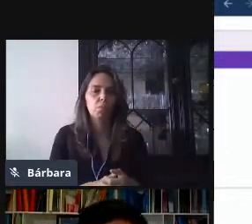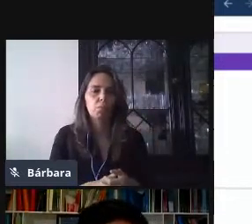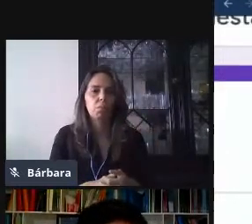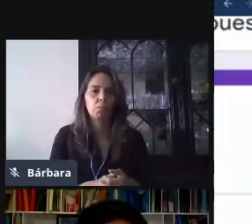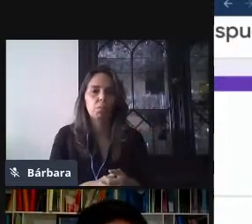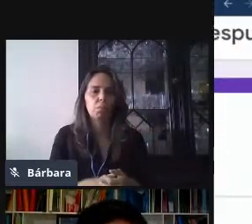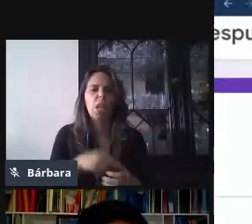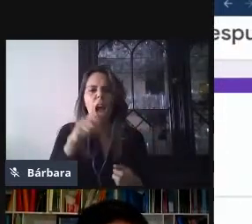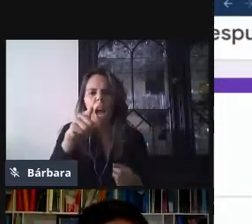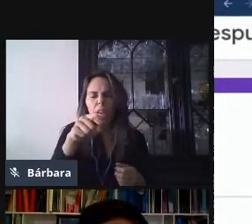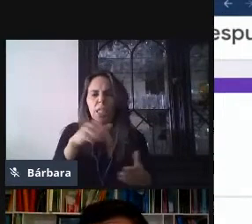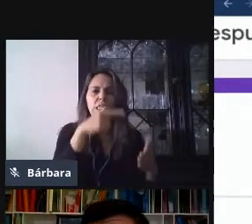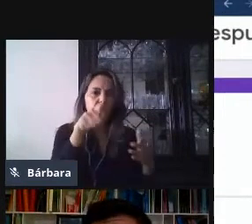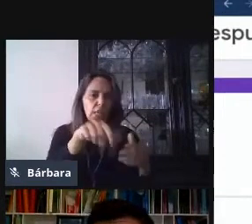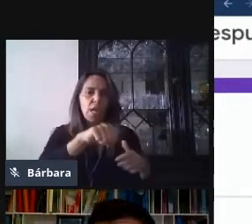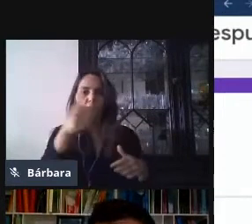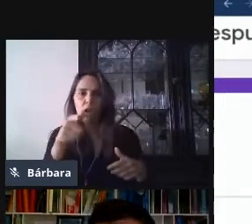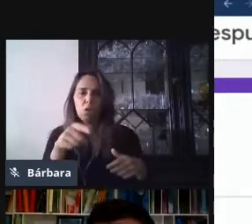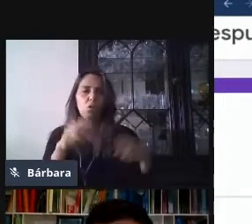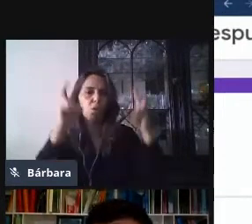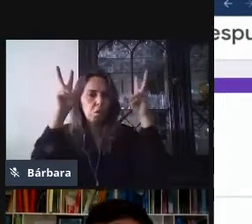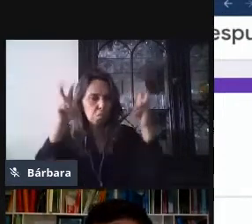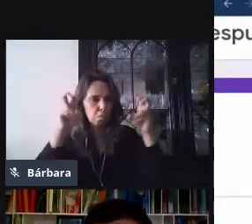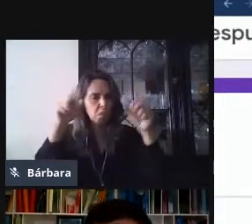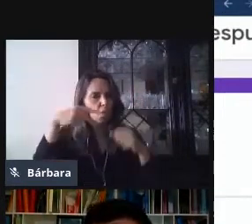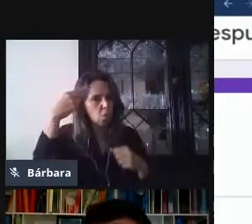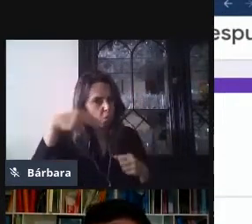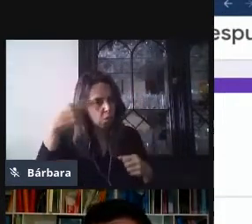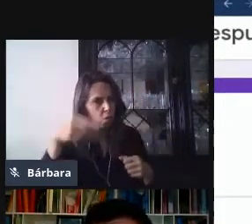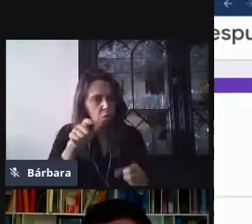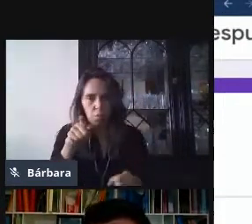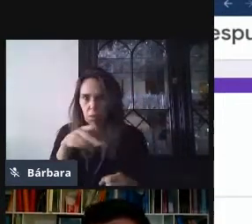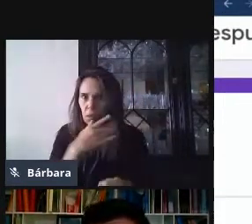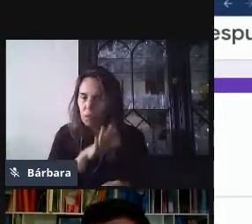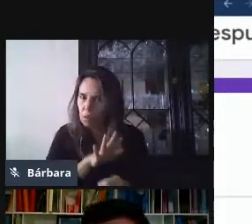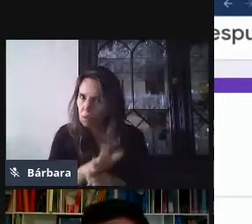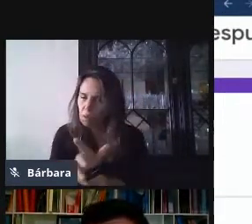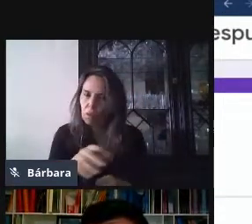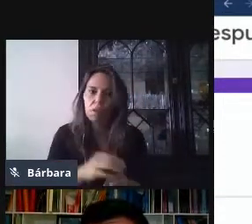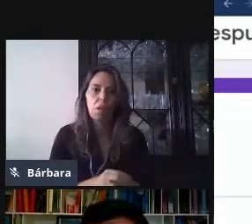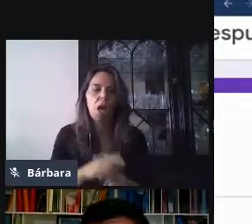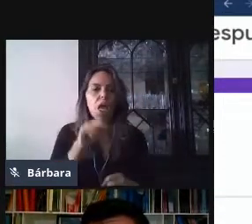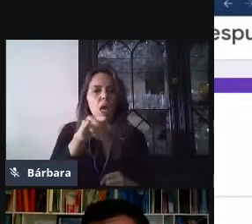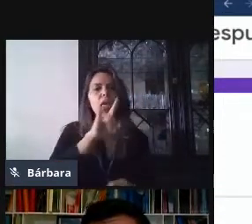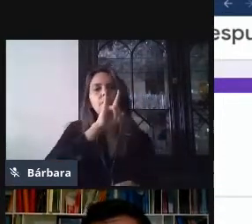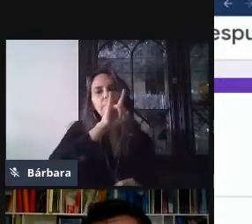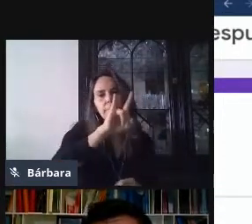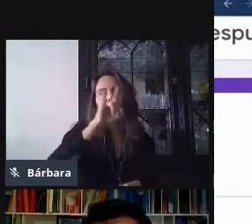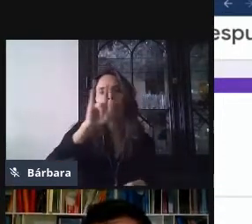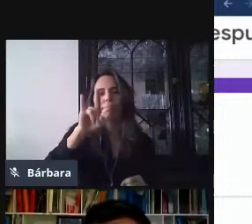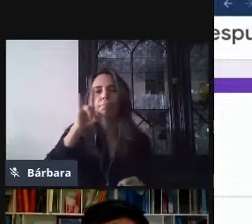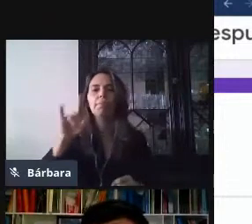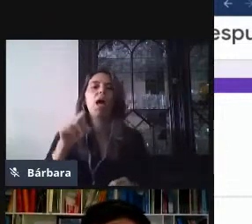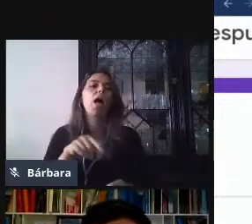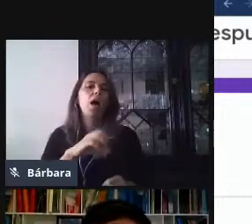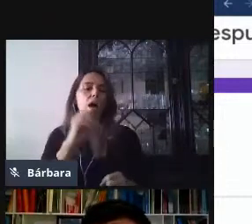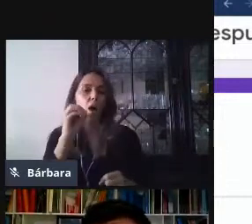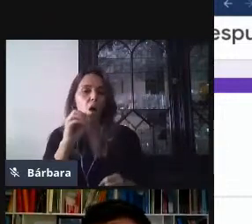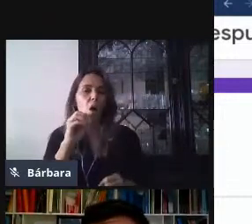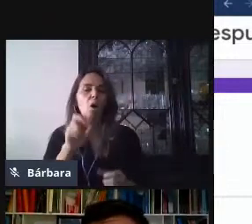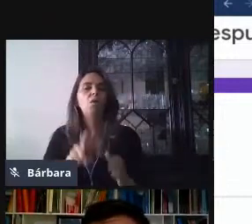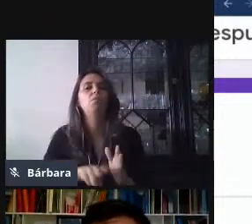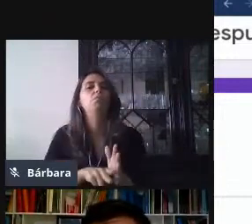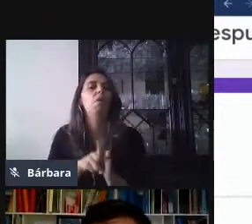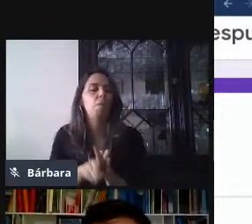a poder agregar un título, una descripción, y después podemos, estos 2 íconos de imagen y de video, significa que como lo comenté al